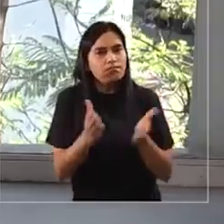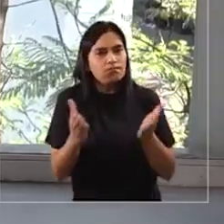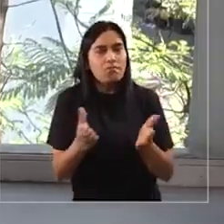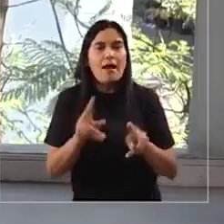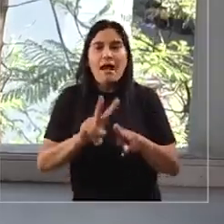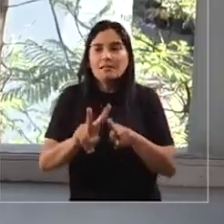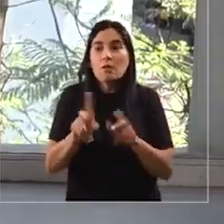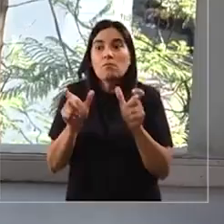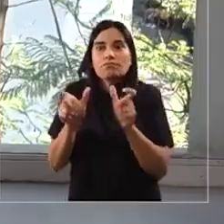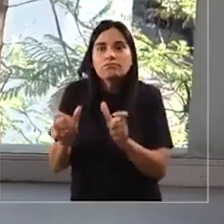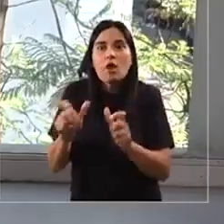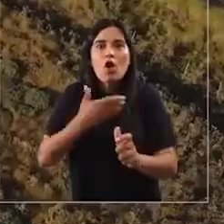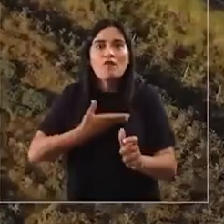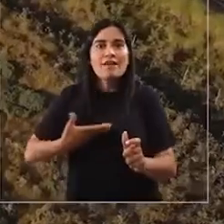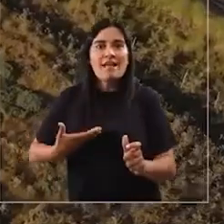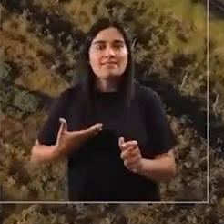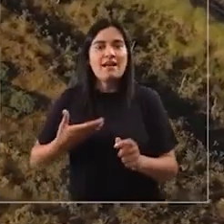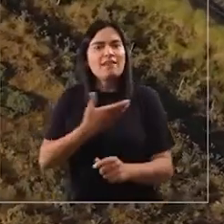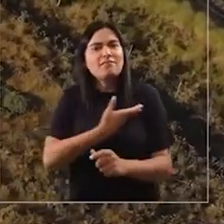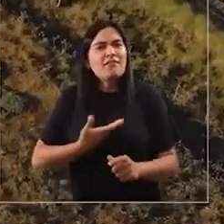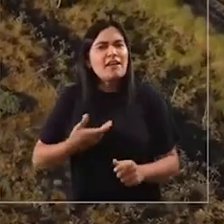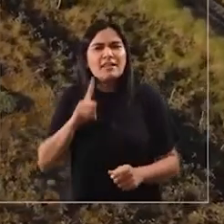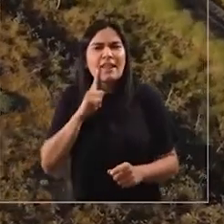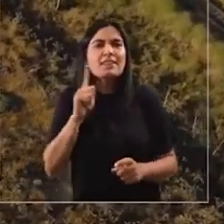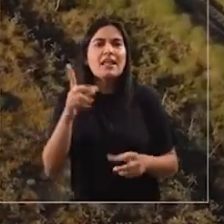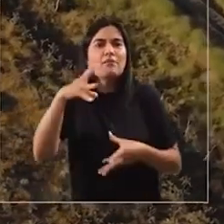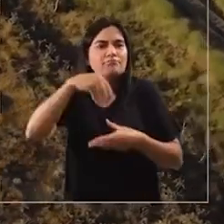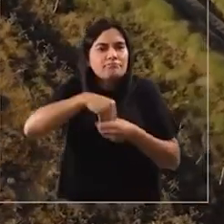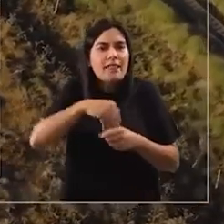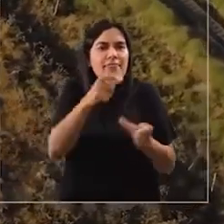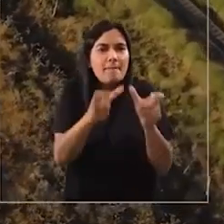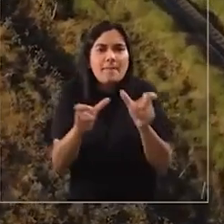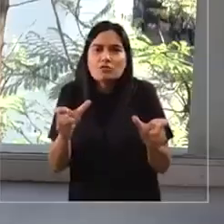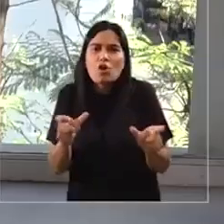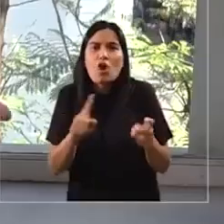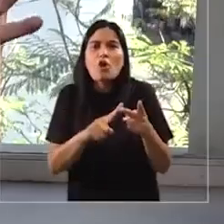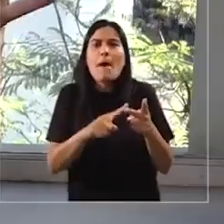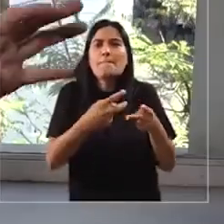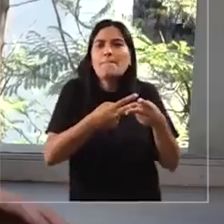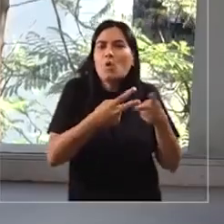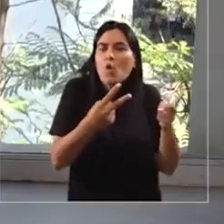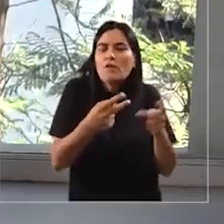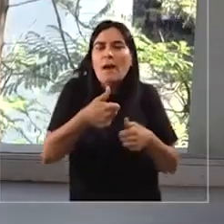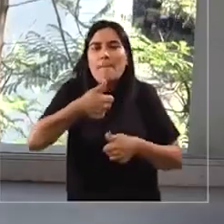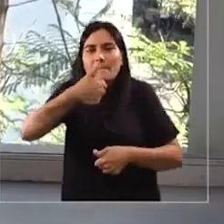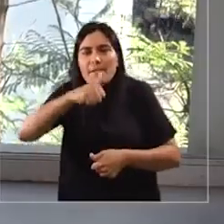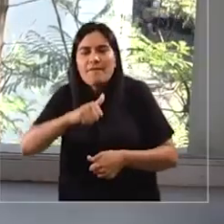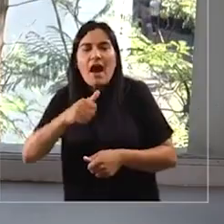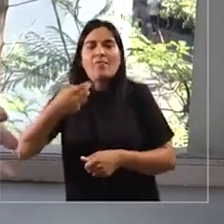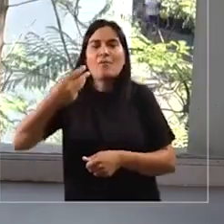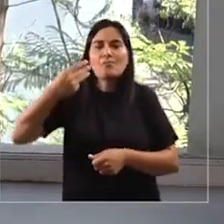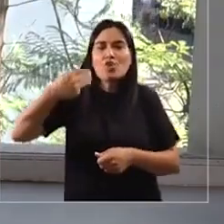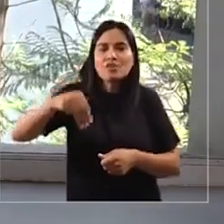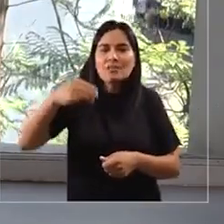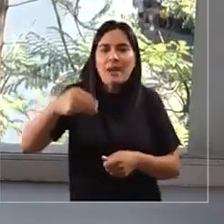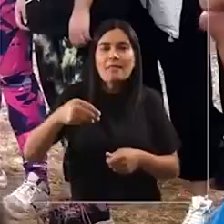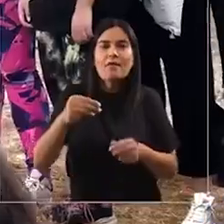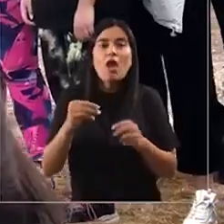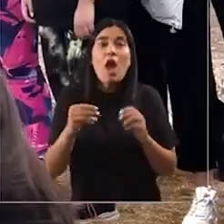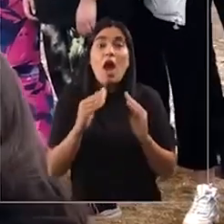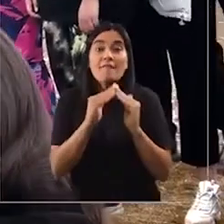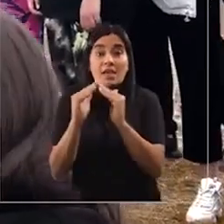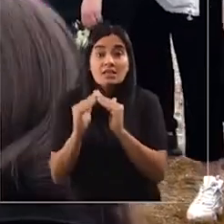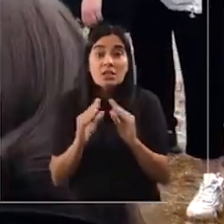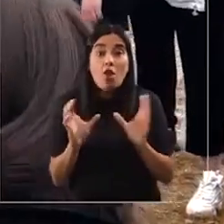incentivos para crear una gobernanza en torno al humedal. Esta gobernanza que tiene que incluir distintos actores, ya sea al mundo privado, a la municipalidad,